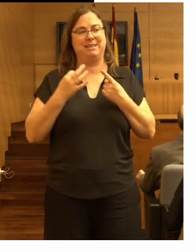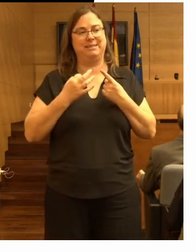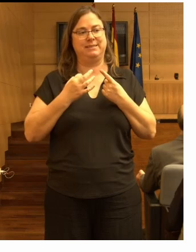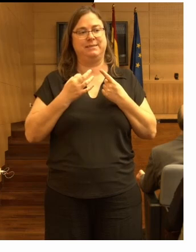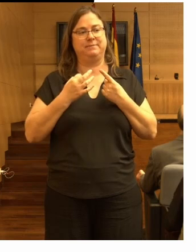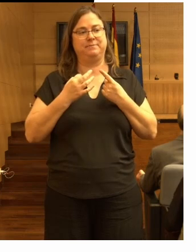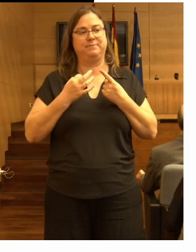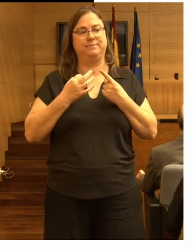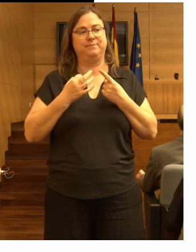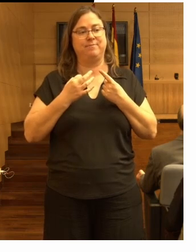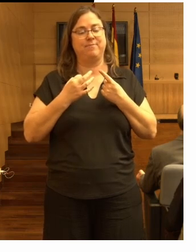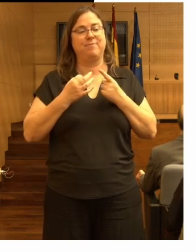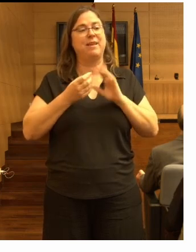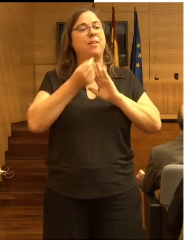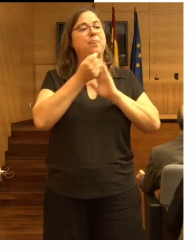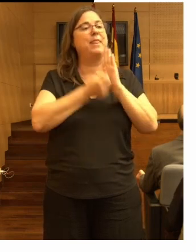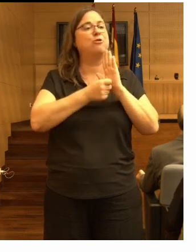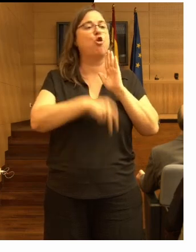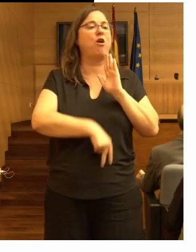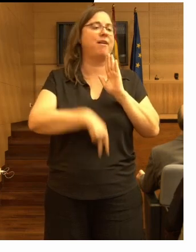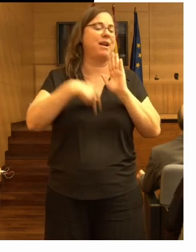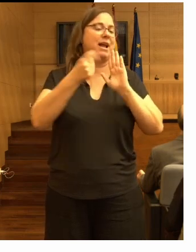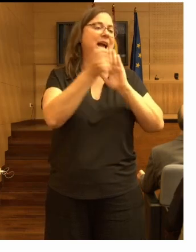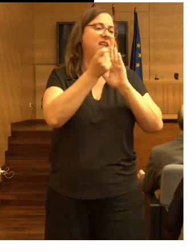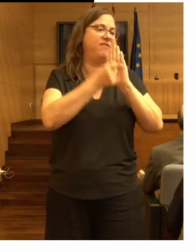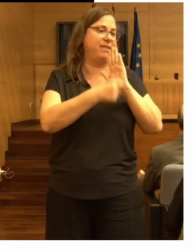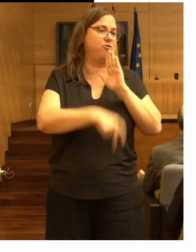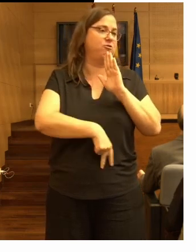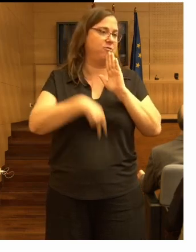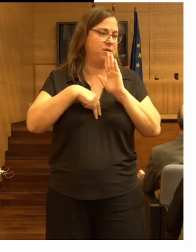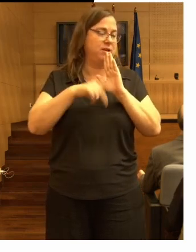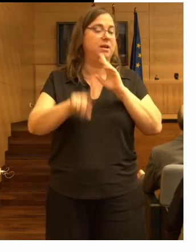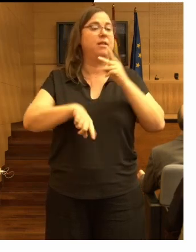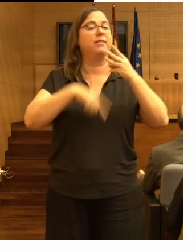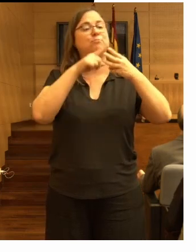es la calificación general y luego tres